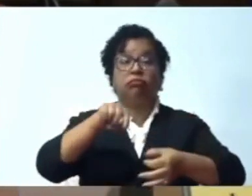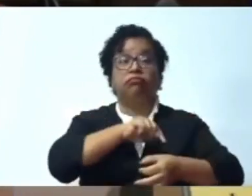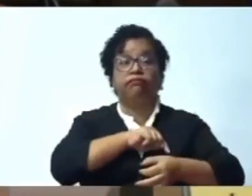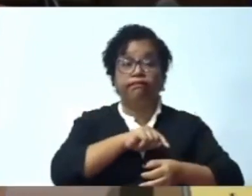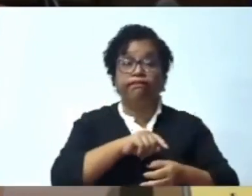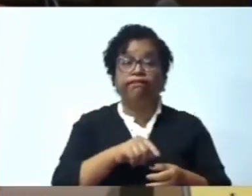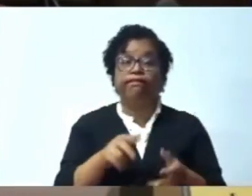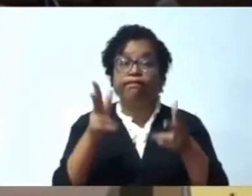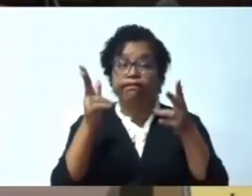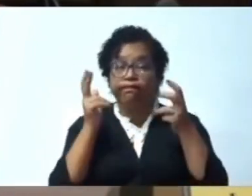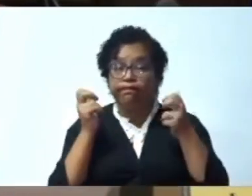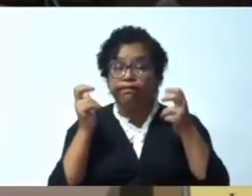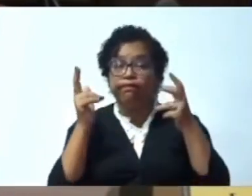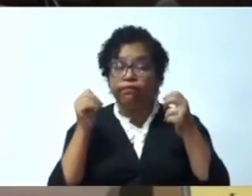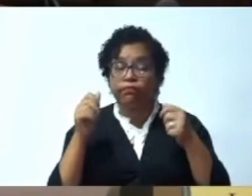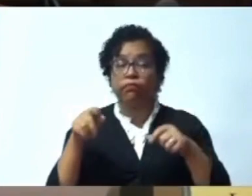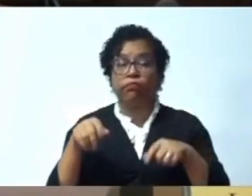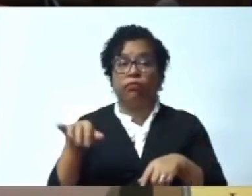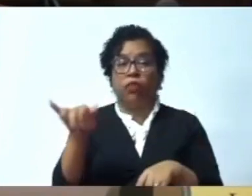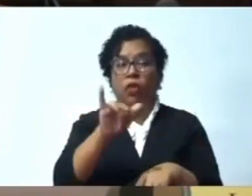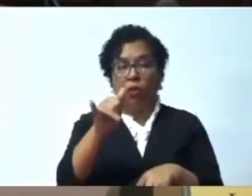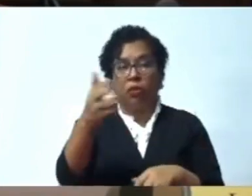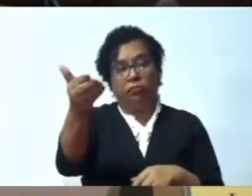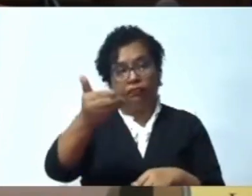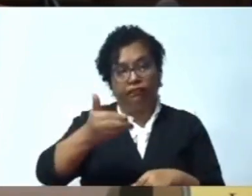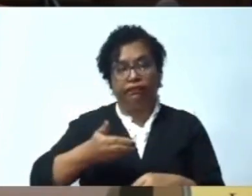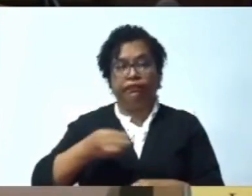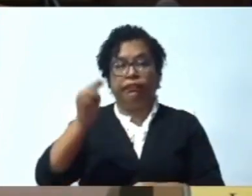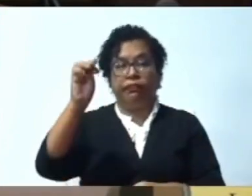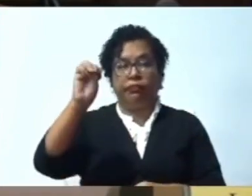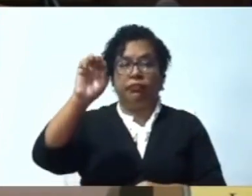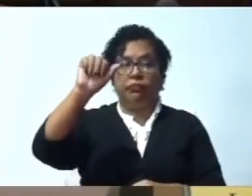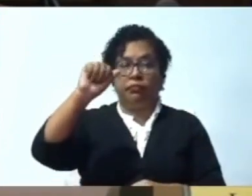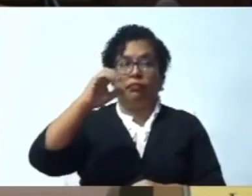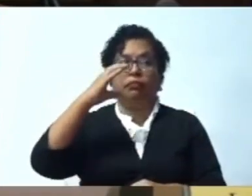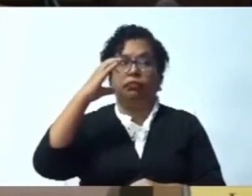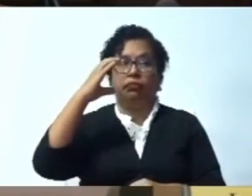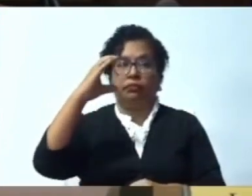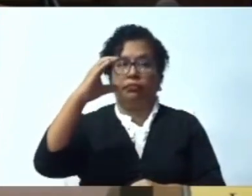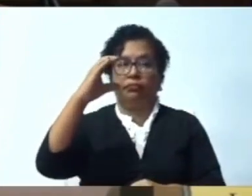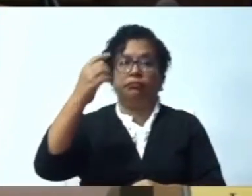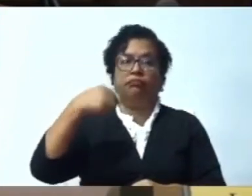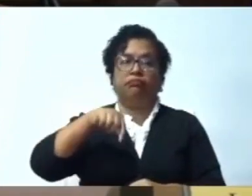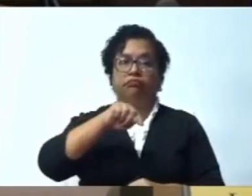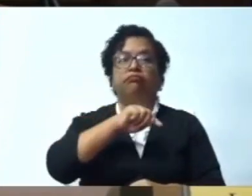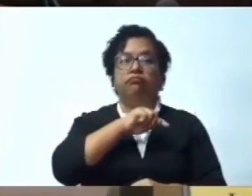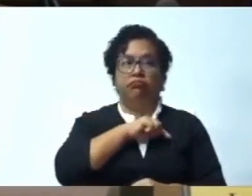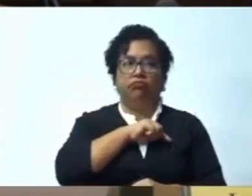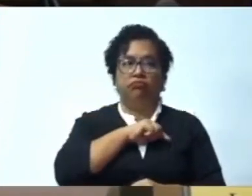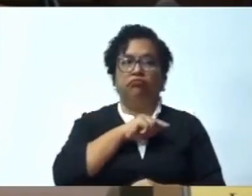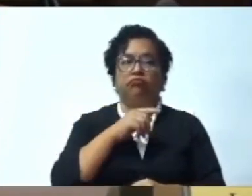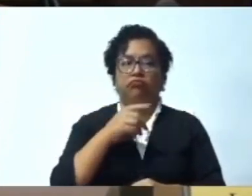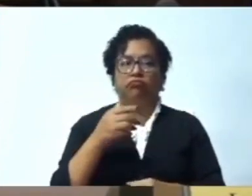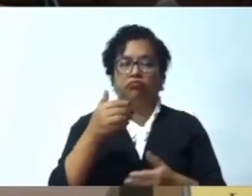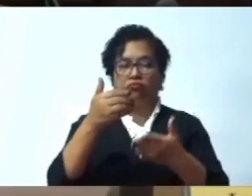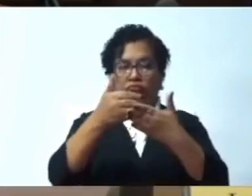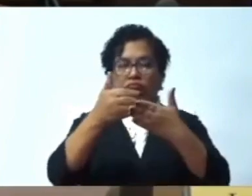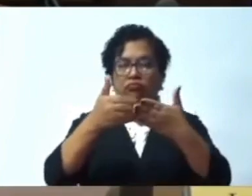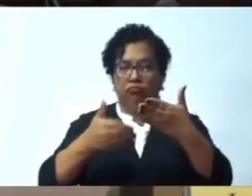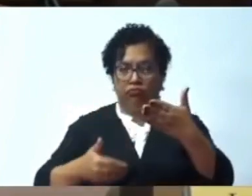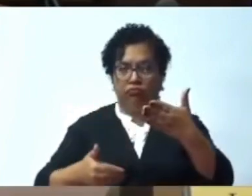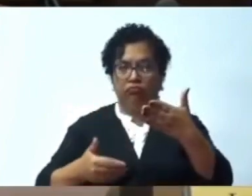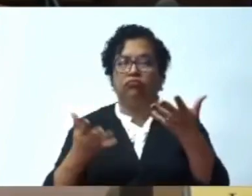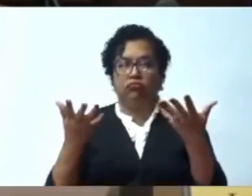MAD y emitimos en su momento nuestra consideración y yo la quiero compartir con el hemiciclo. Número uno,